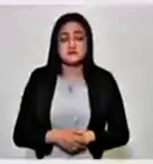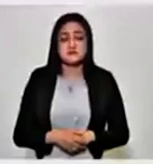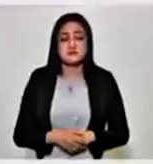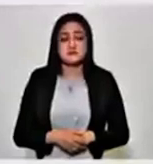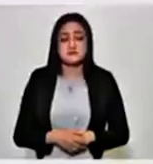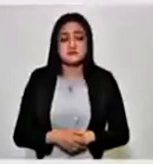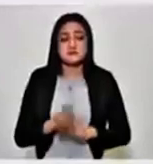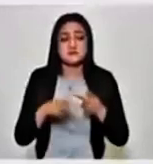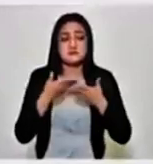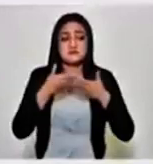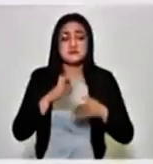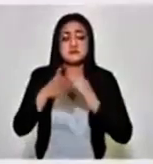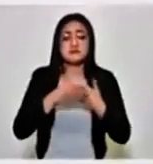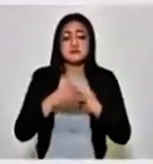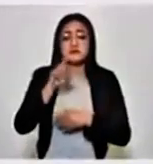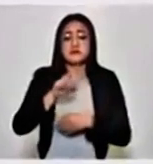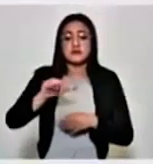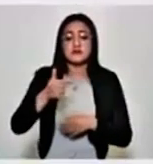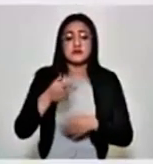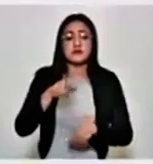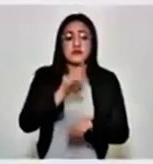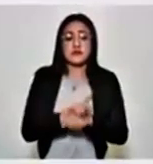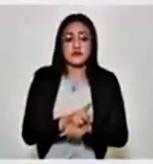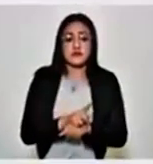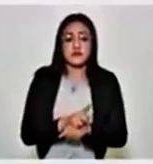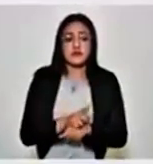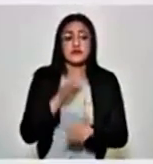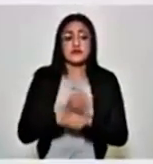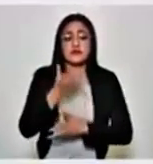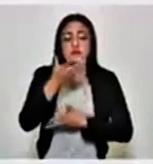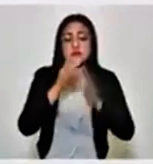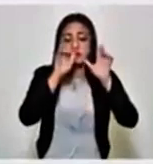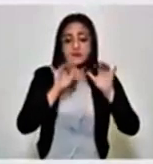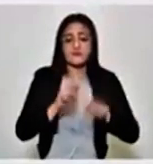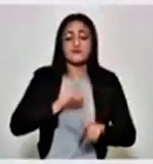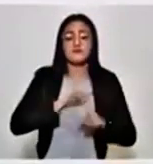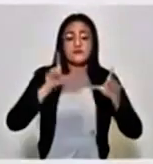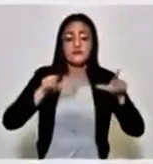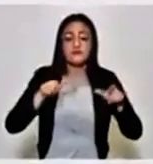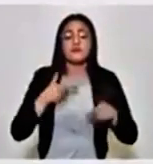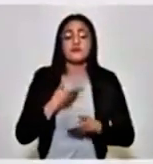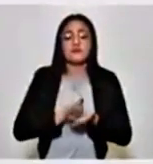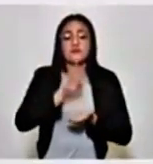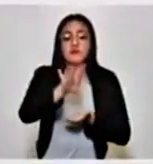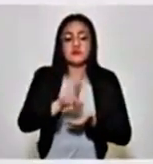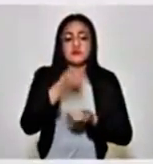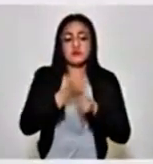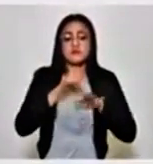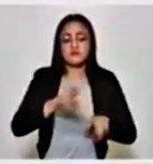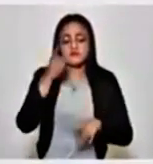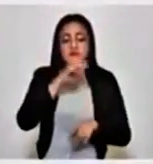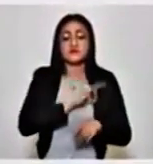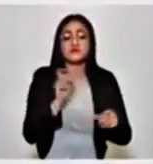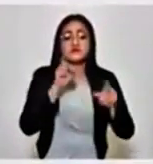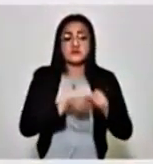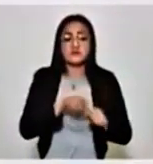Vamos a abrir el próximo domingo a las 12 del día un registro electrónico en nuestra página, vamos a enviarles la información correspondiente para que